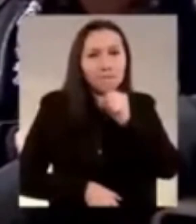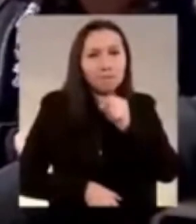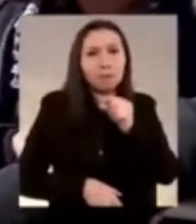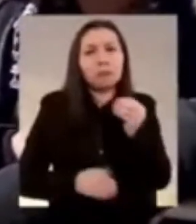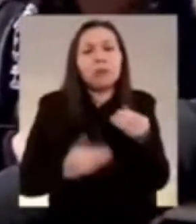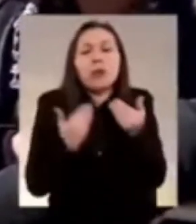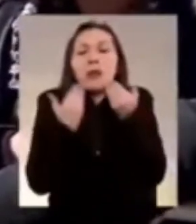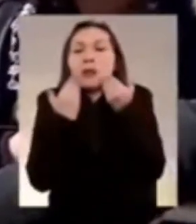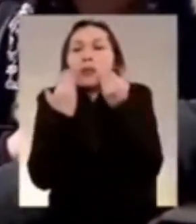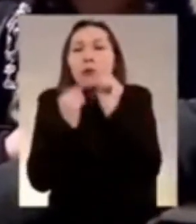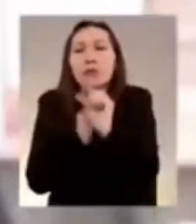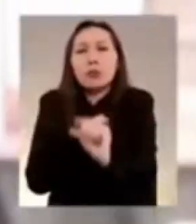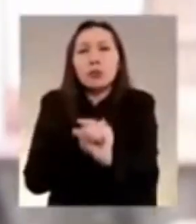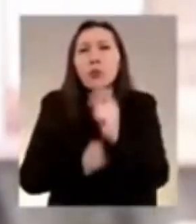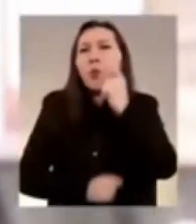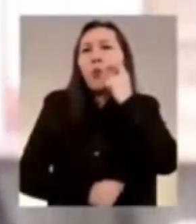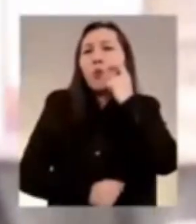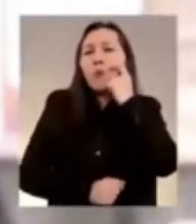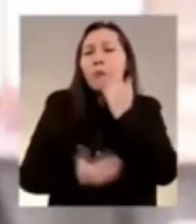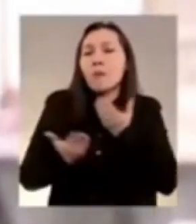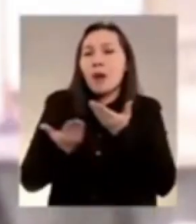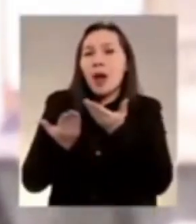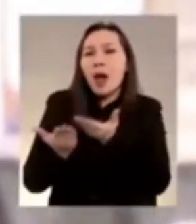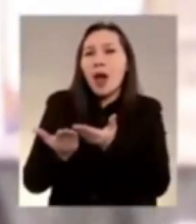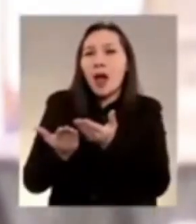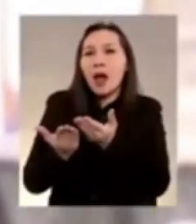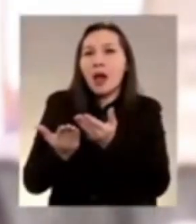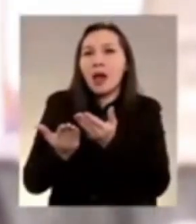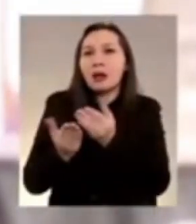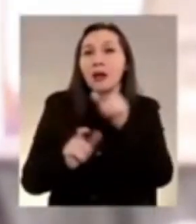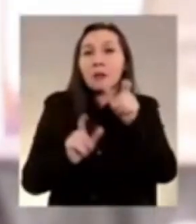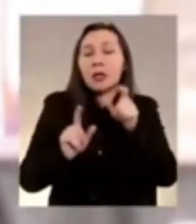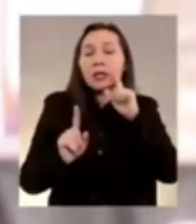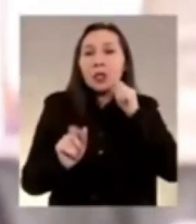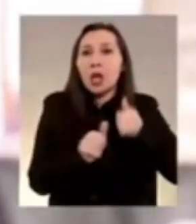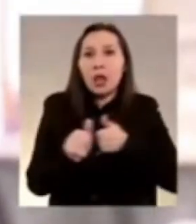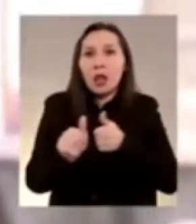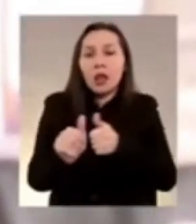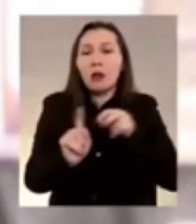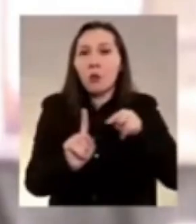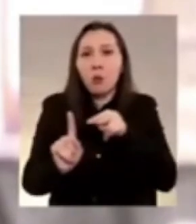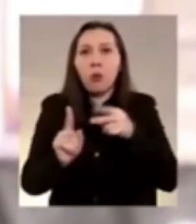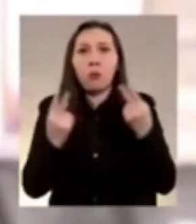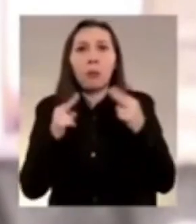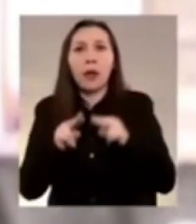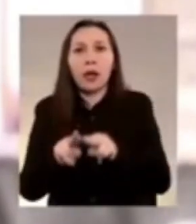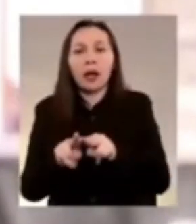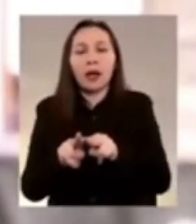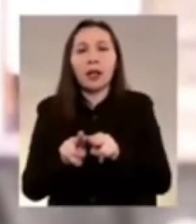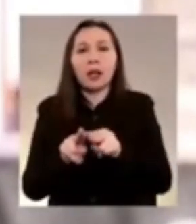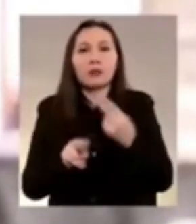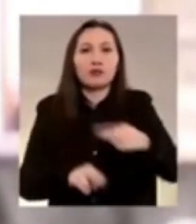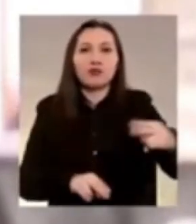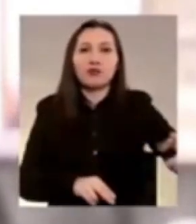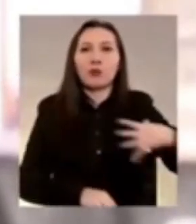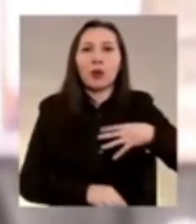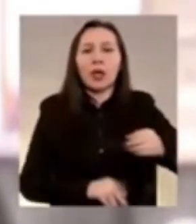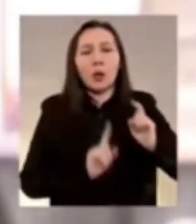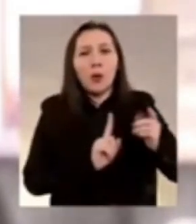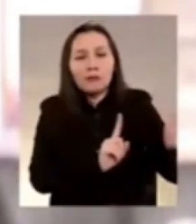poco de humanidad en la mirada de los perseguidos de sus parejas y sus hijos